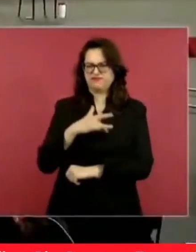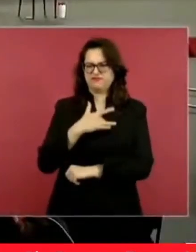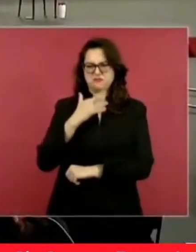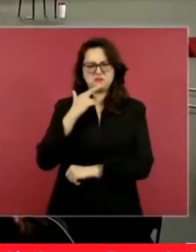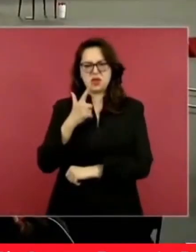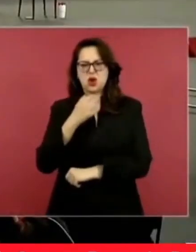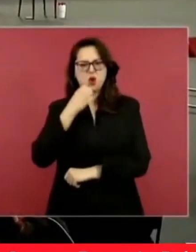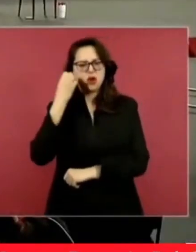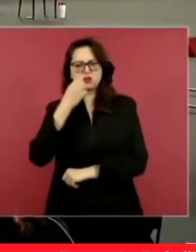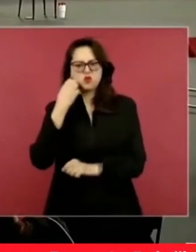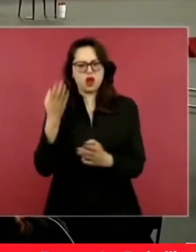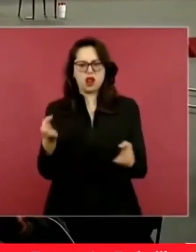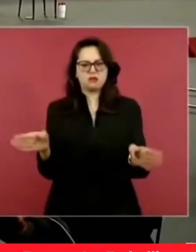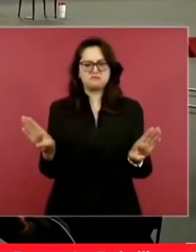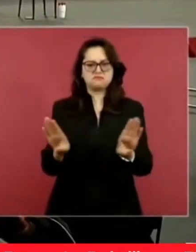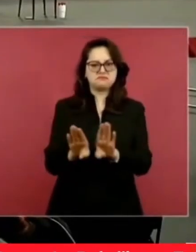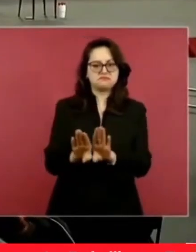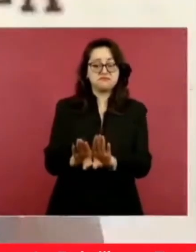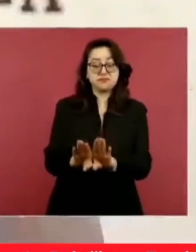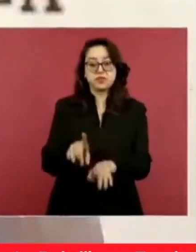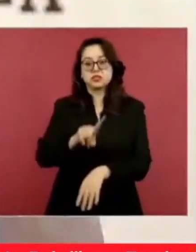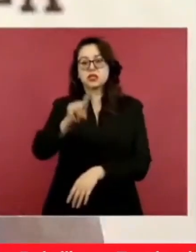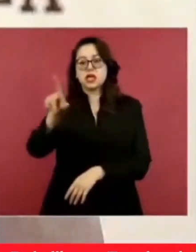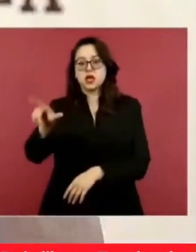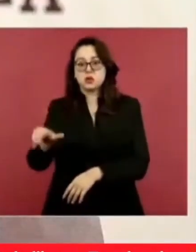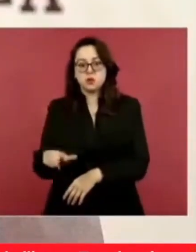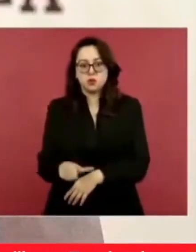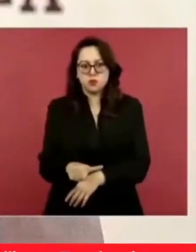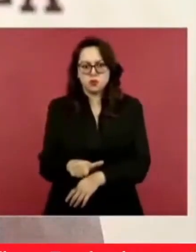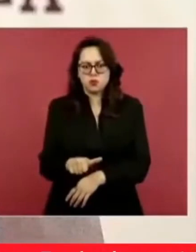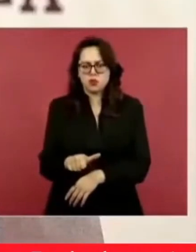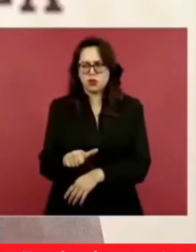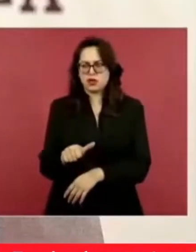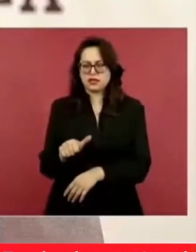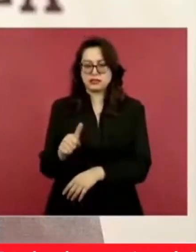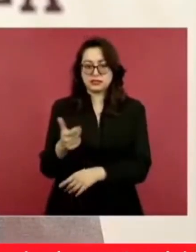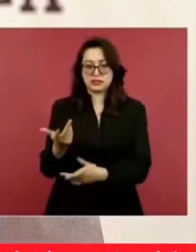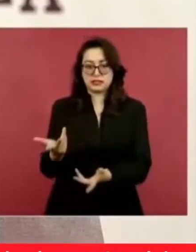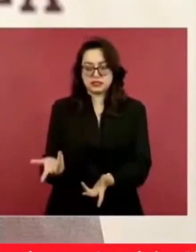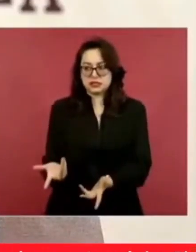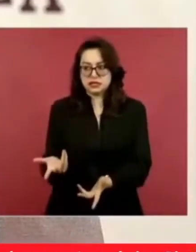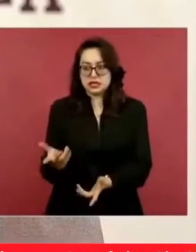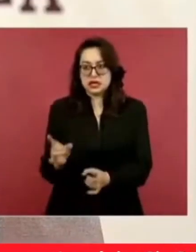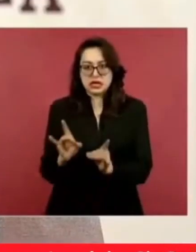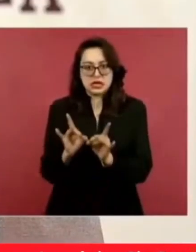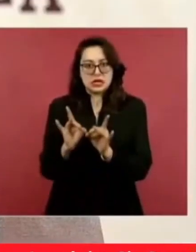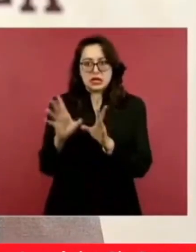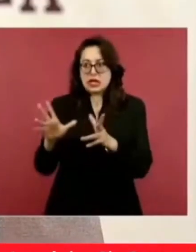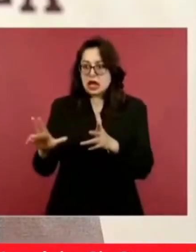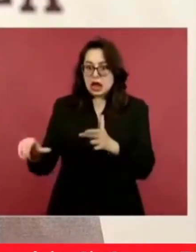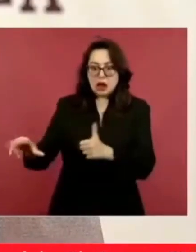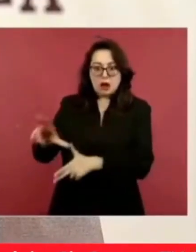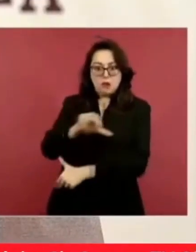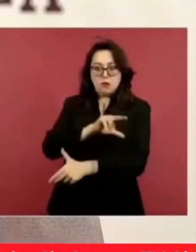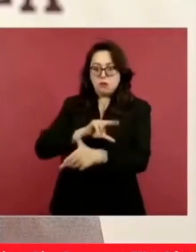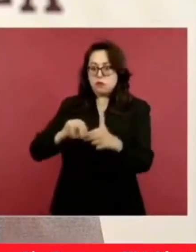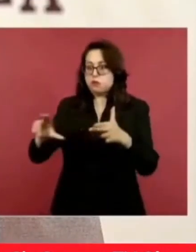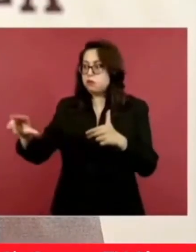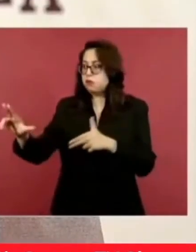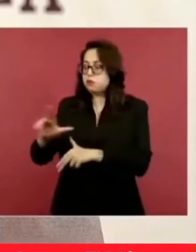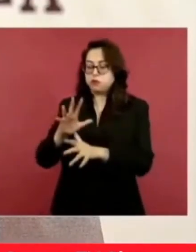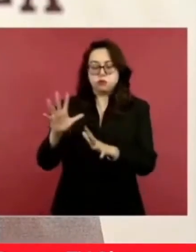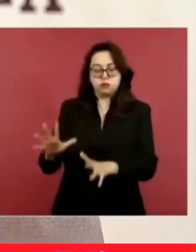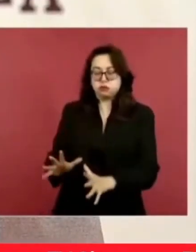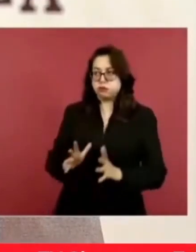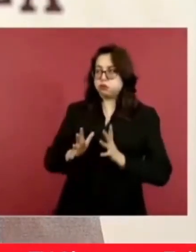difundía por todos los medios guerrerenses que el huracán era extremadamente peligroso y se conminaba a la